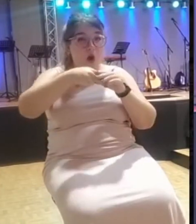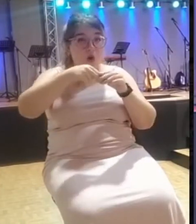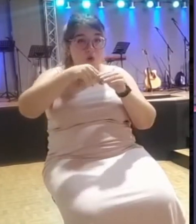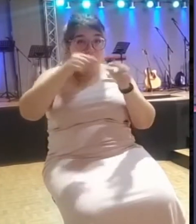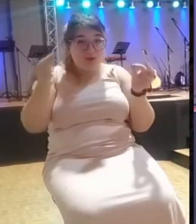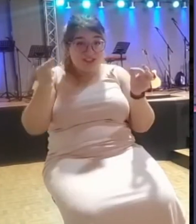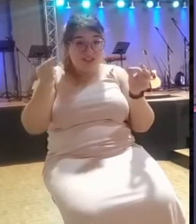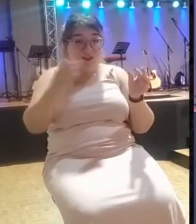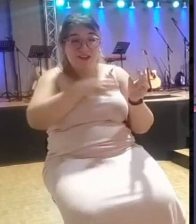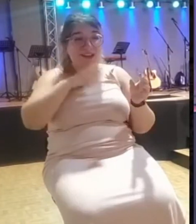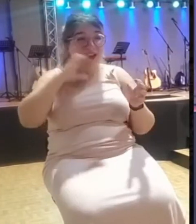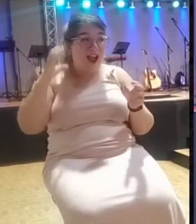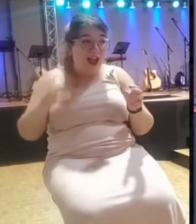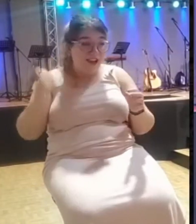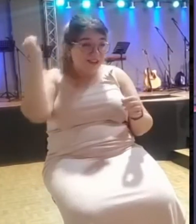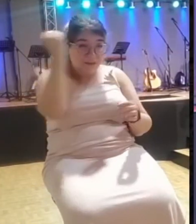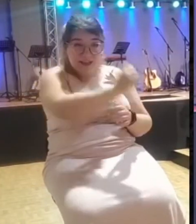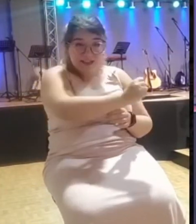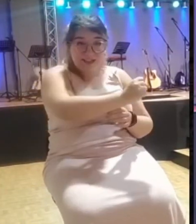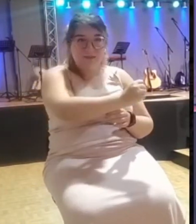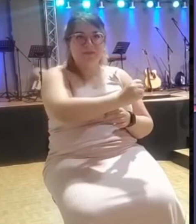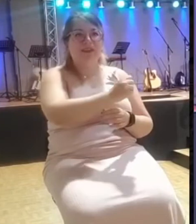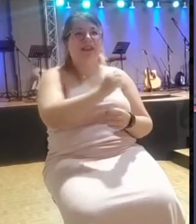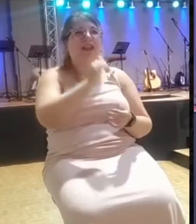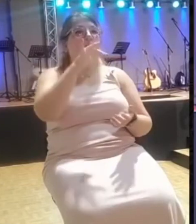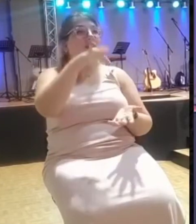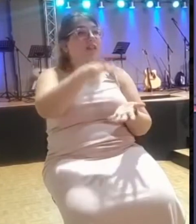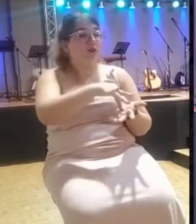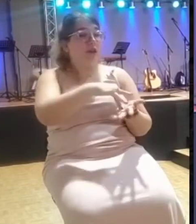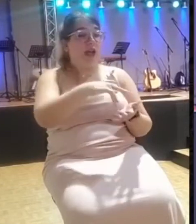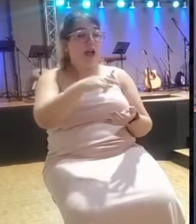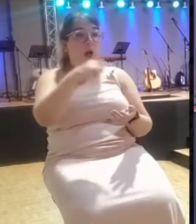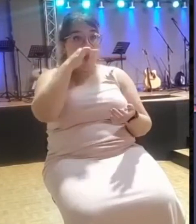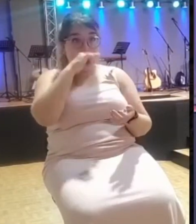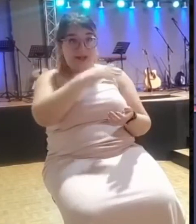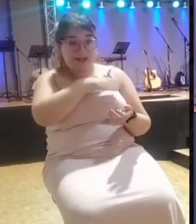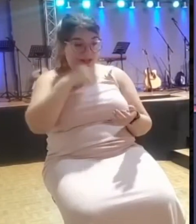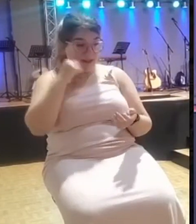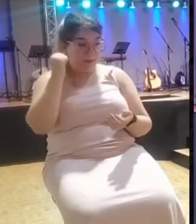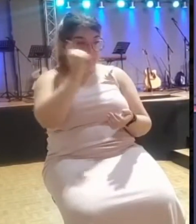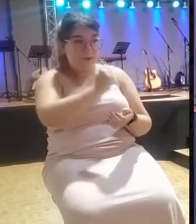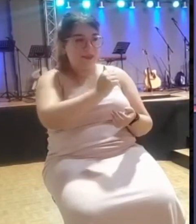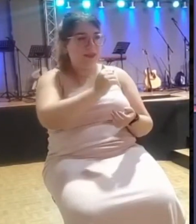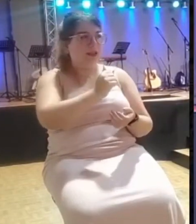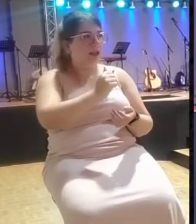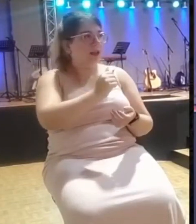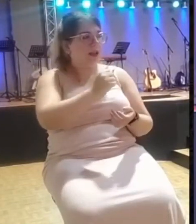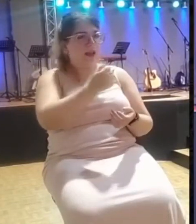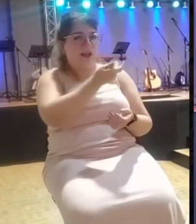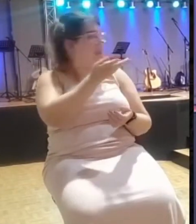Y cuando fue el hombre, resulta que, tú sabes que, se ponían gente así alrededor,